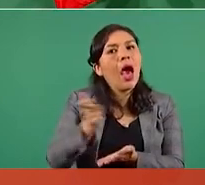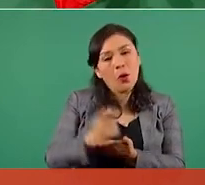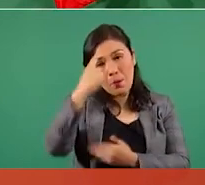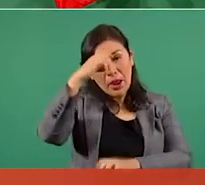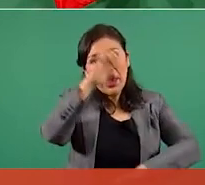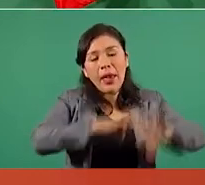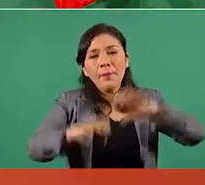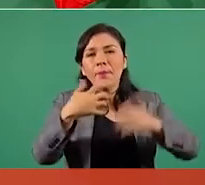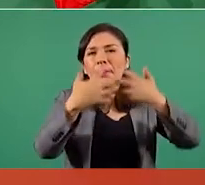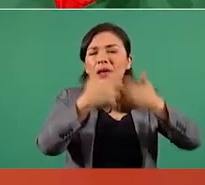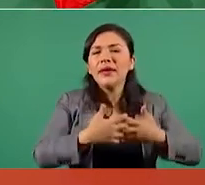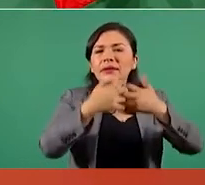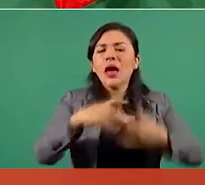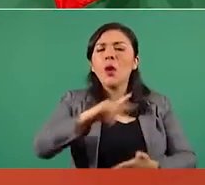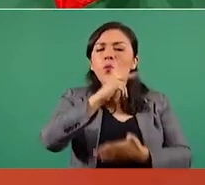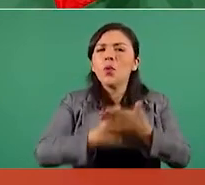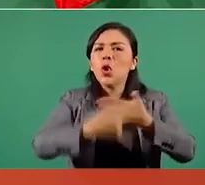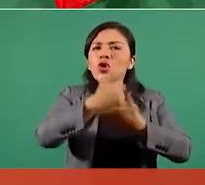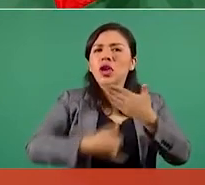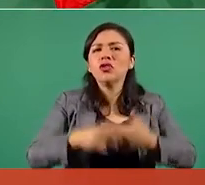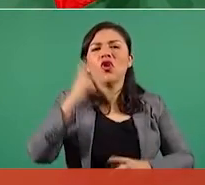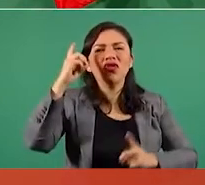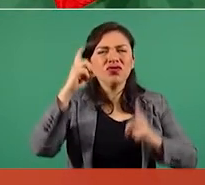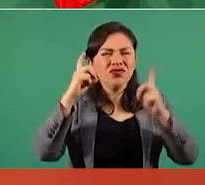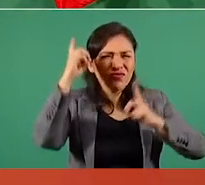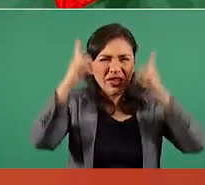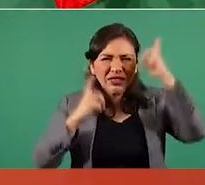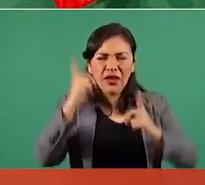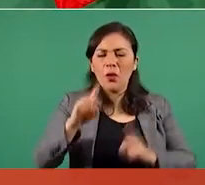empresa Proyectos y Diseños, BME.